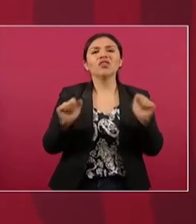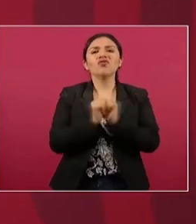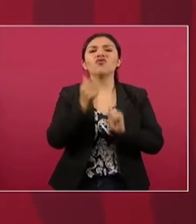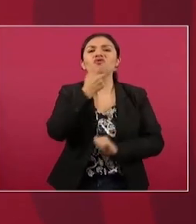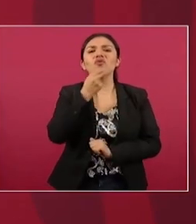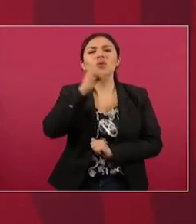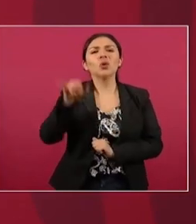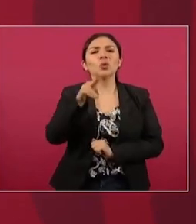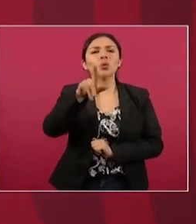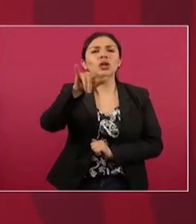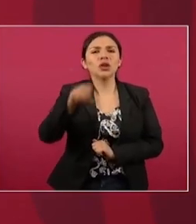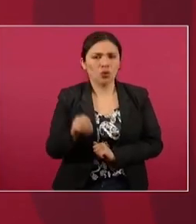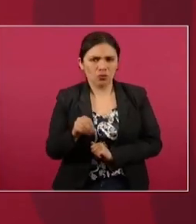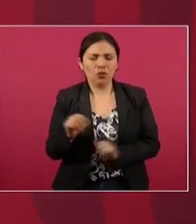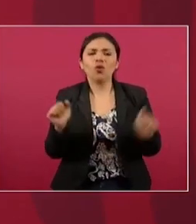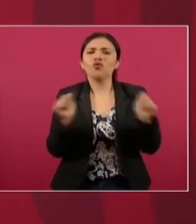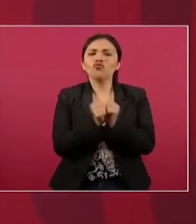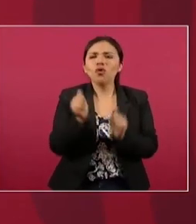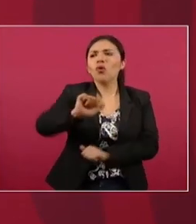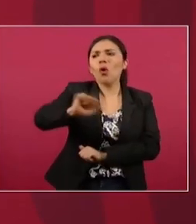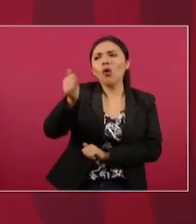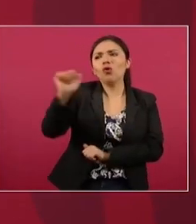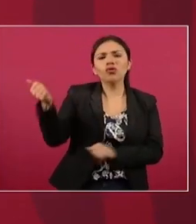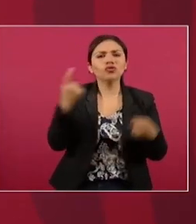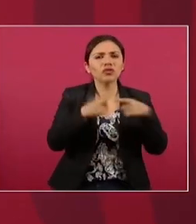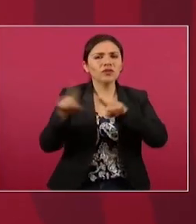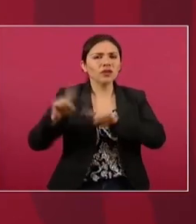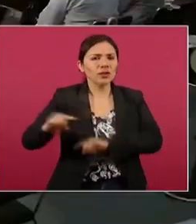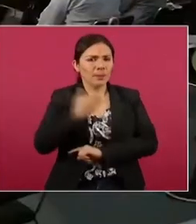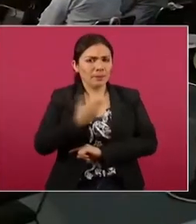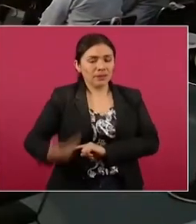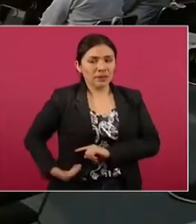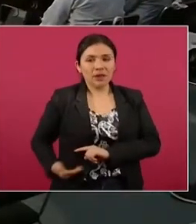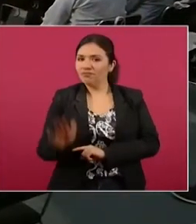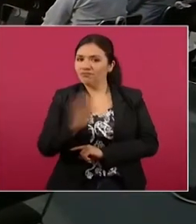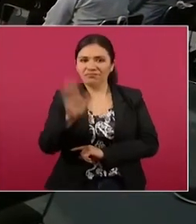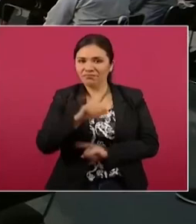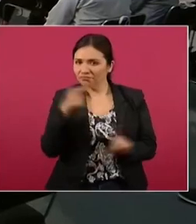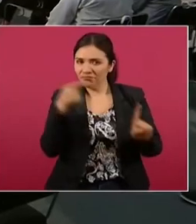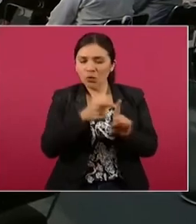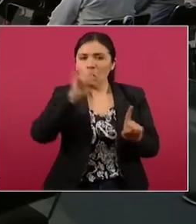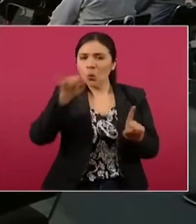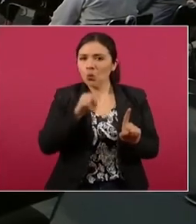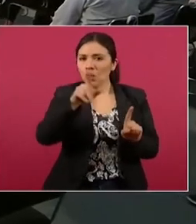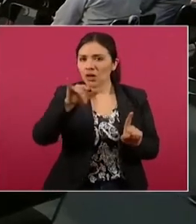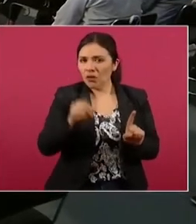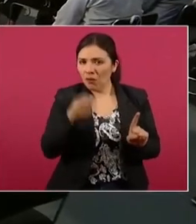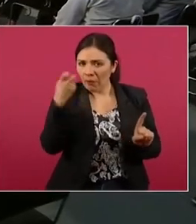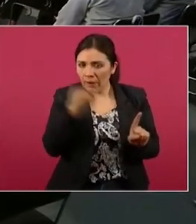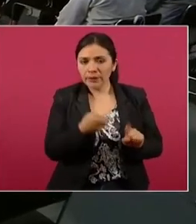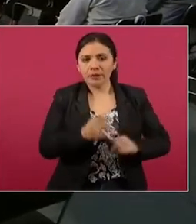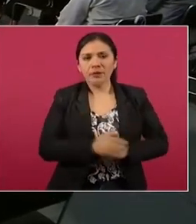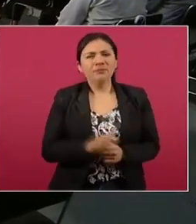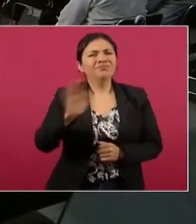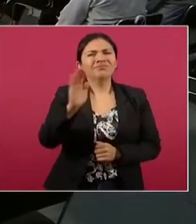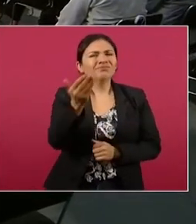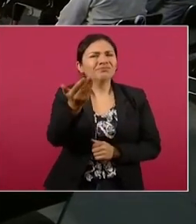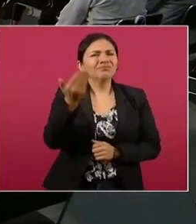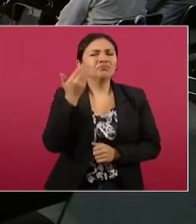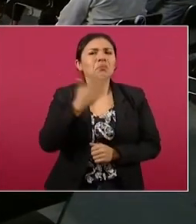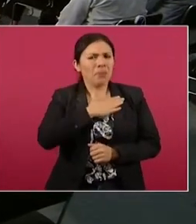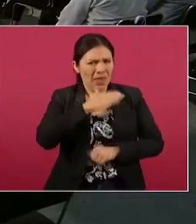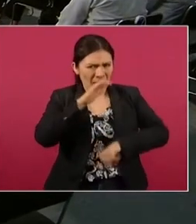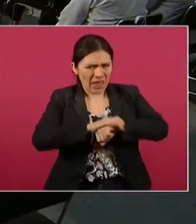Como siempre, con todos los presidentes. Sí, con don Julio. No, no, antes. Don Julio, mi gran